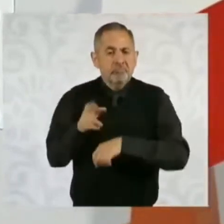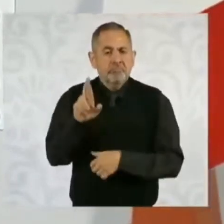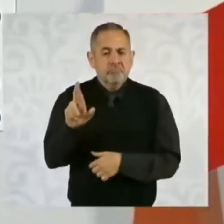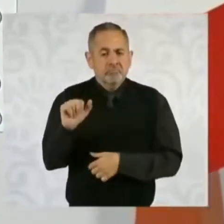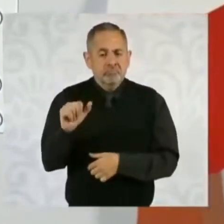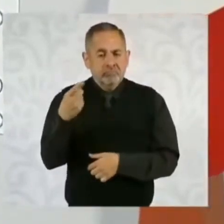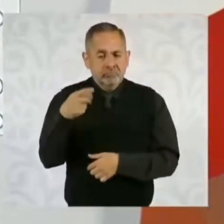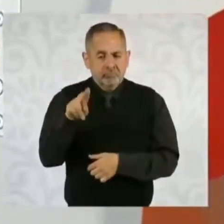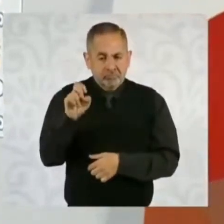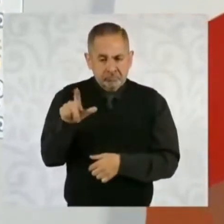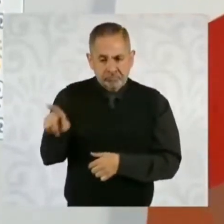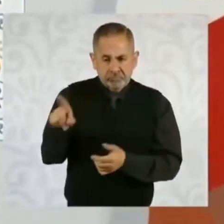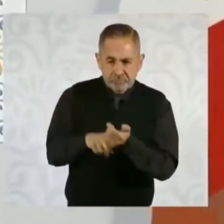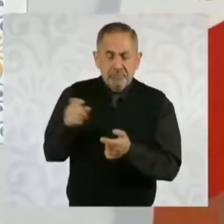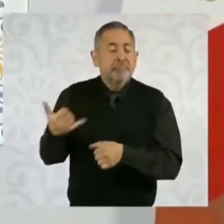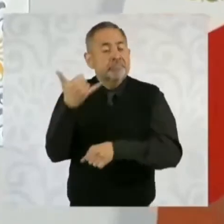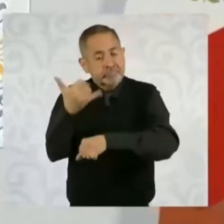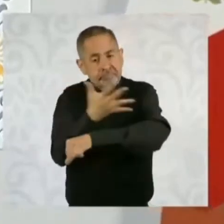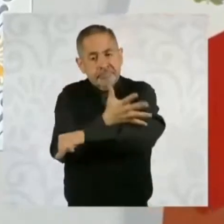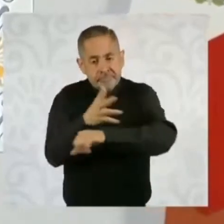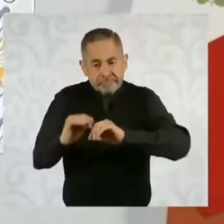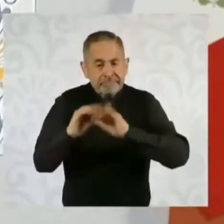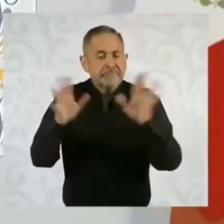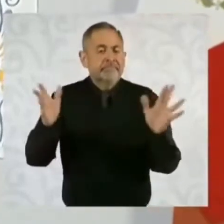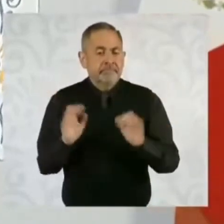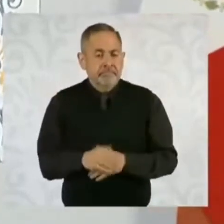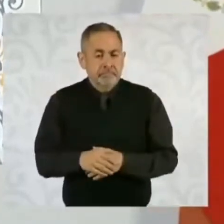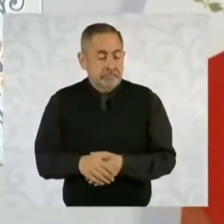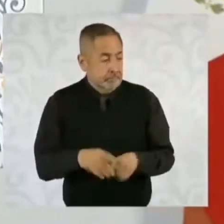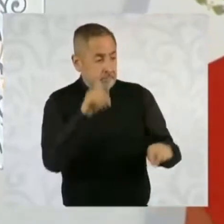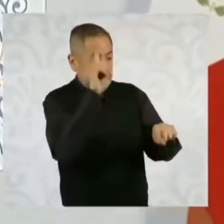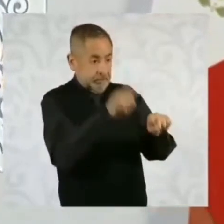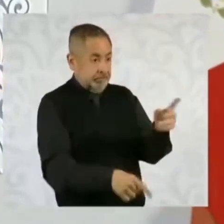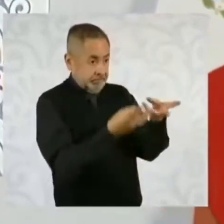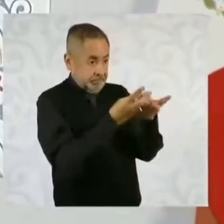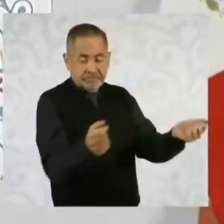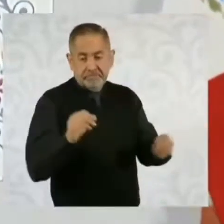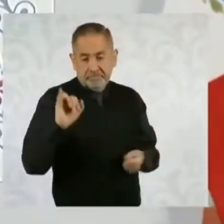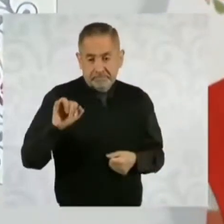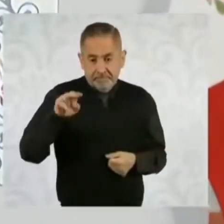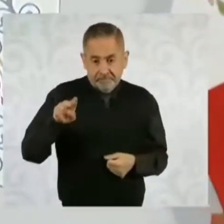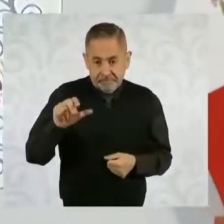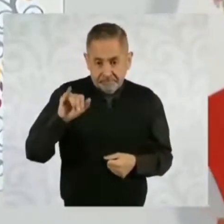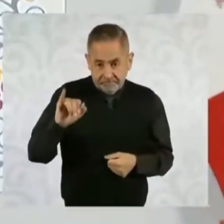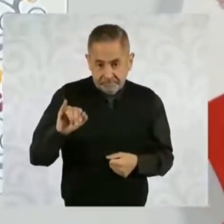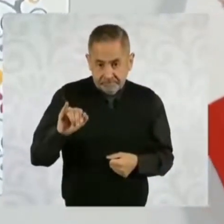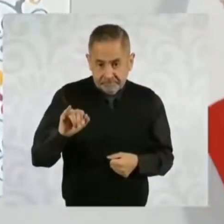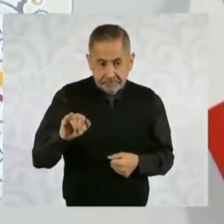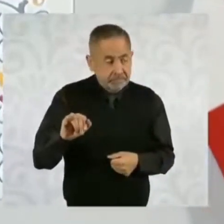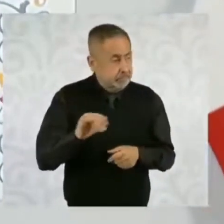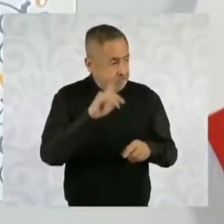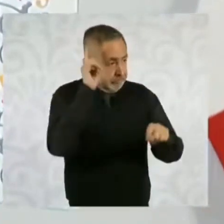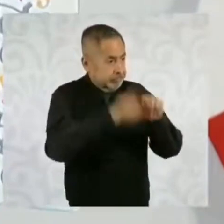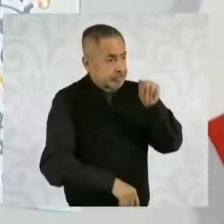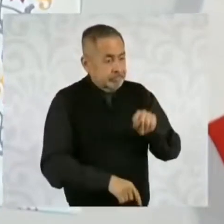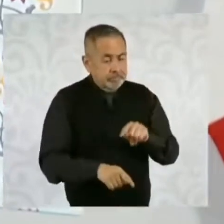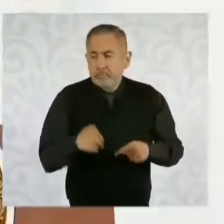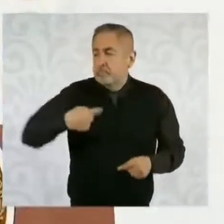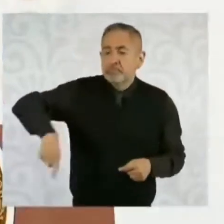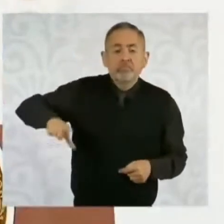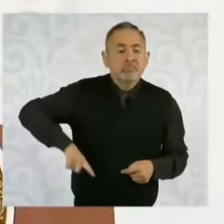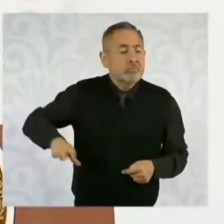y también de la transparencia. Entonces, el que desaparezca el INAI no quiere decir que va a desaparecer la transparencia en el gobierno,